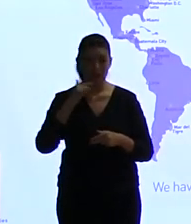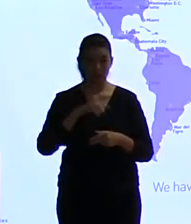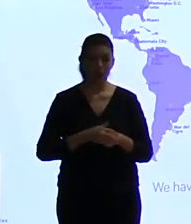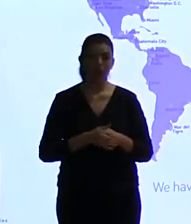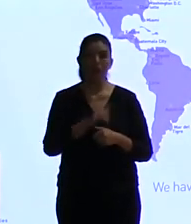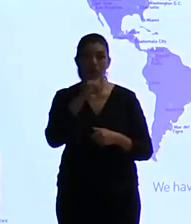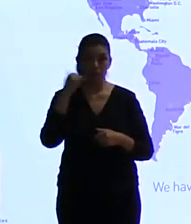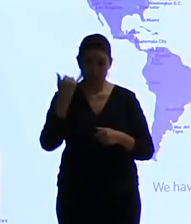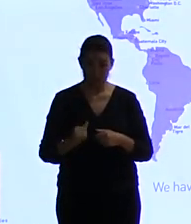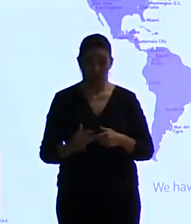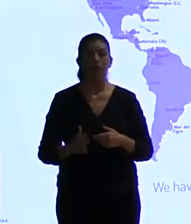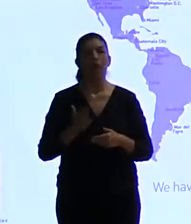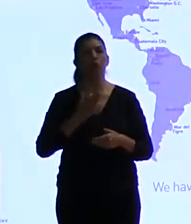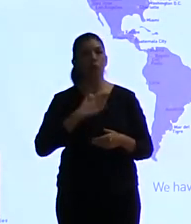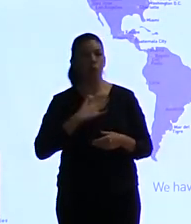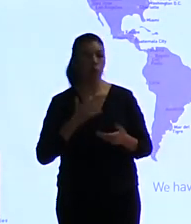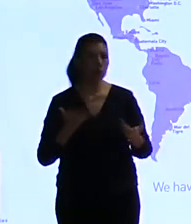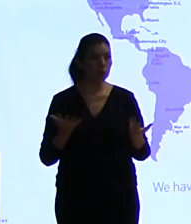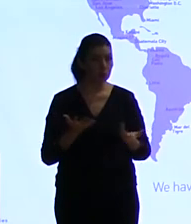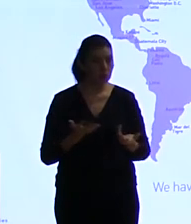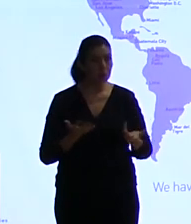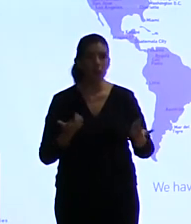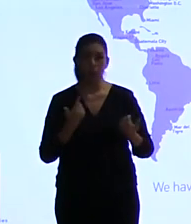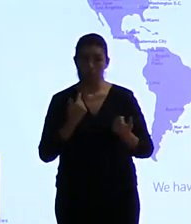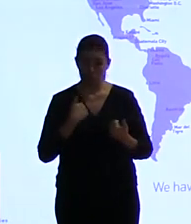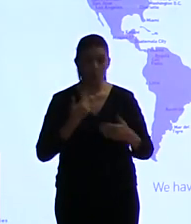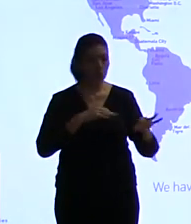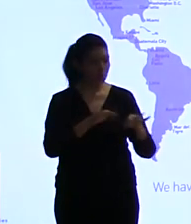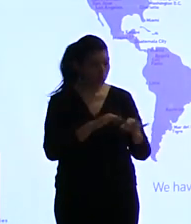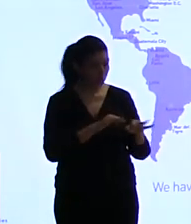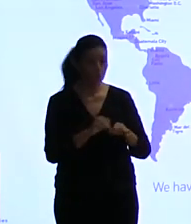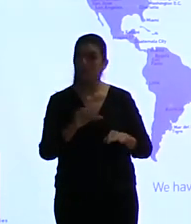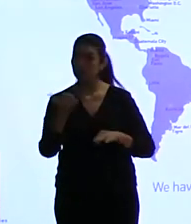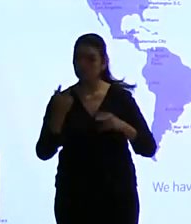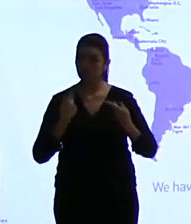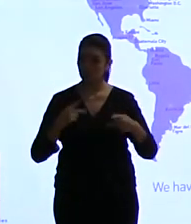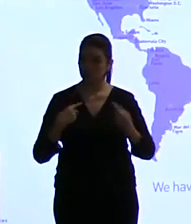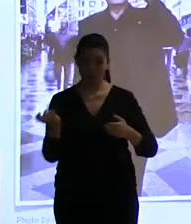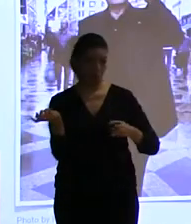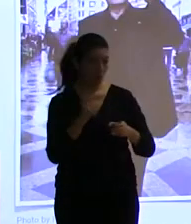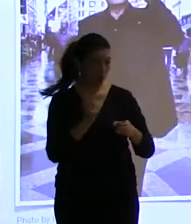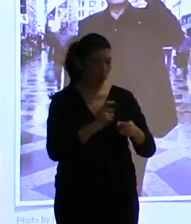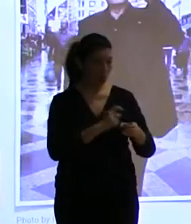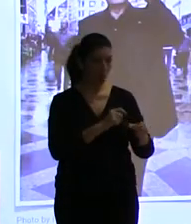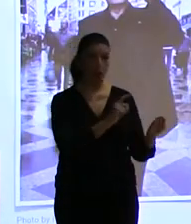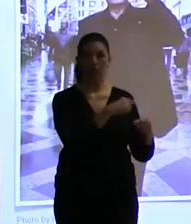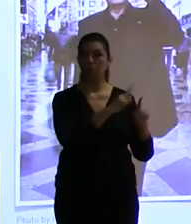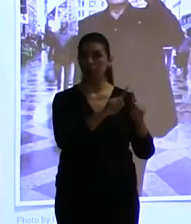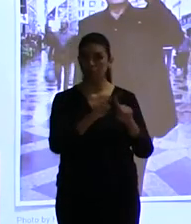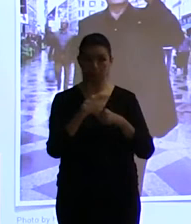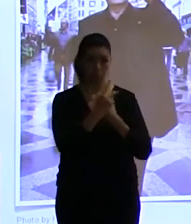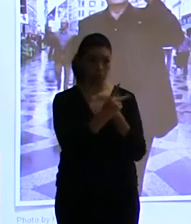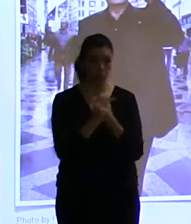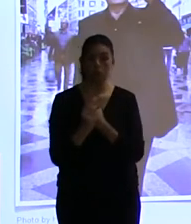Y todos viajamos mucho y trabajamos a nivel global. Hemos trabajado en más de 250